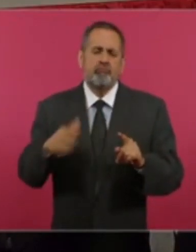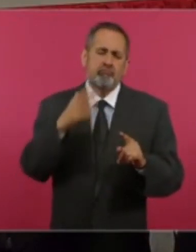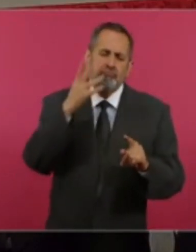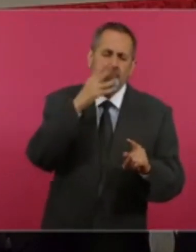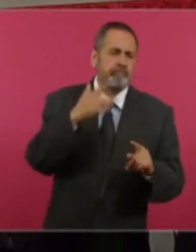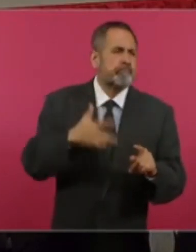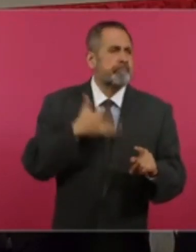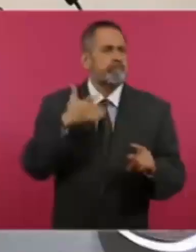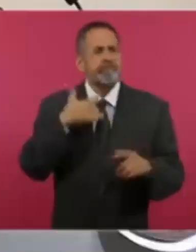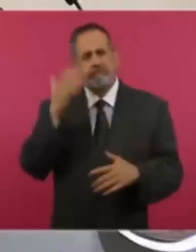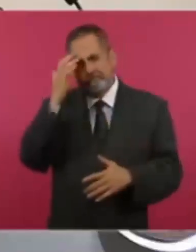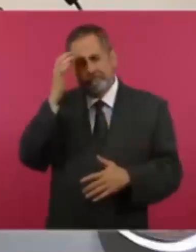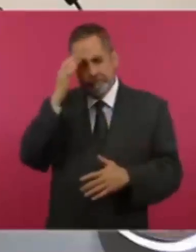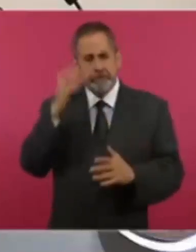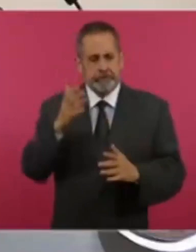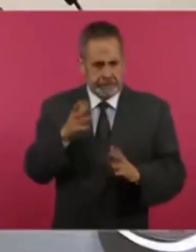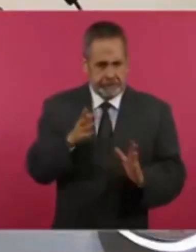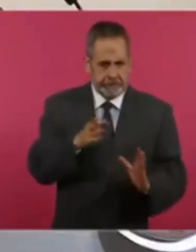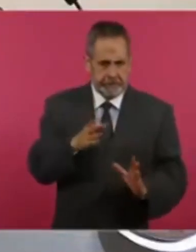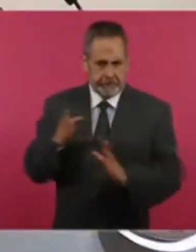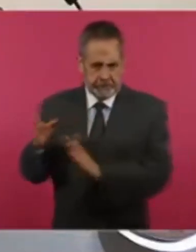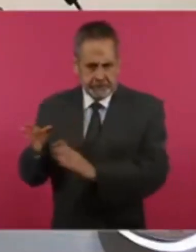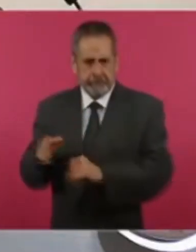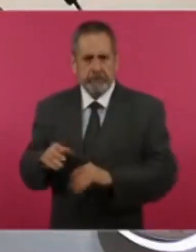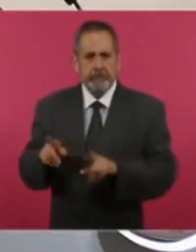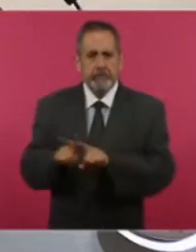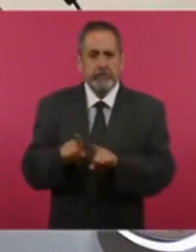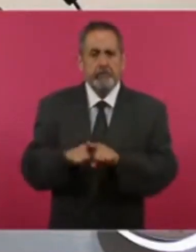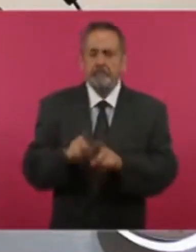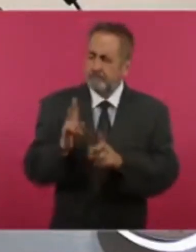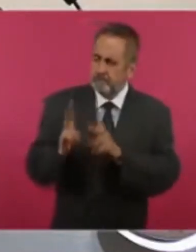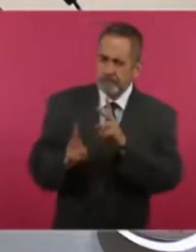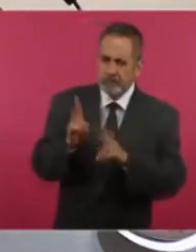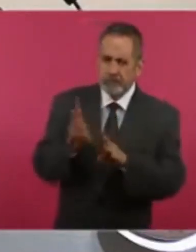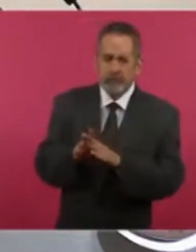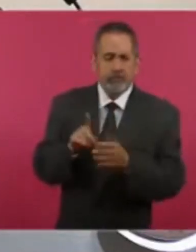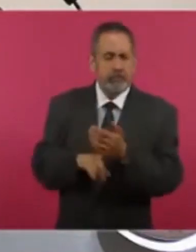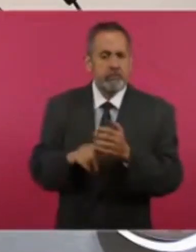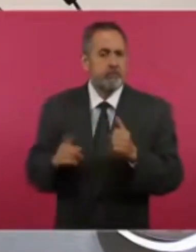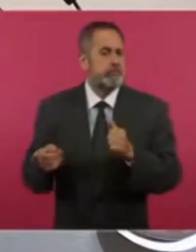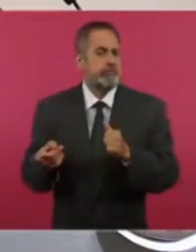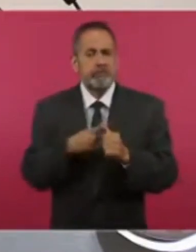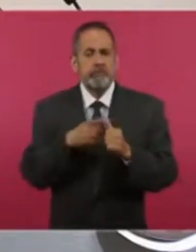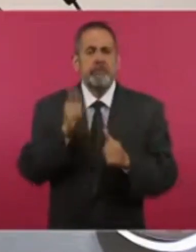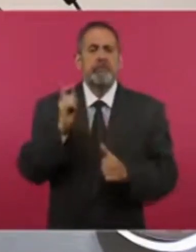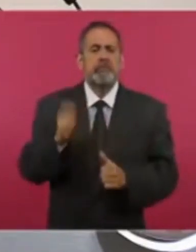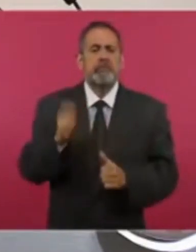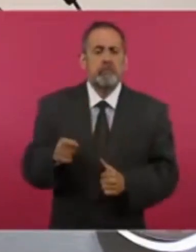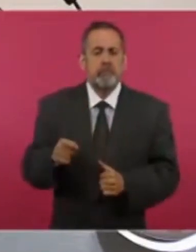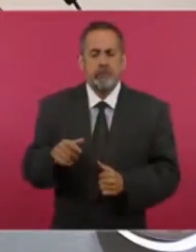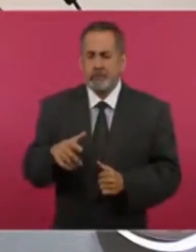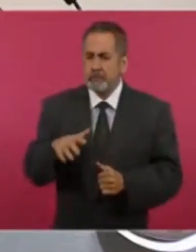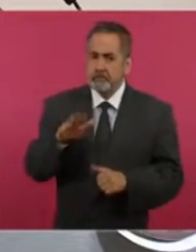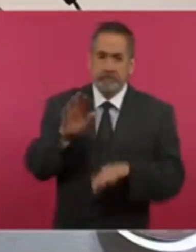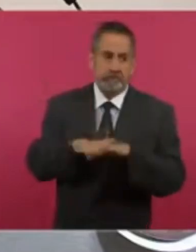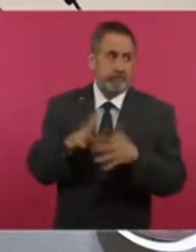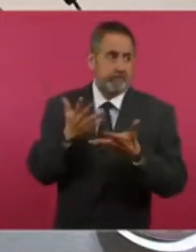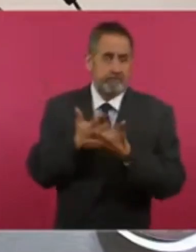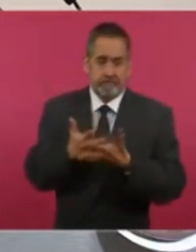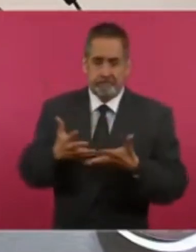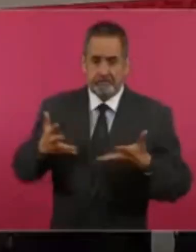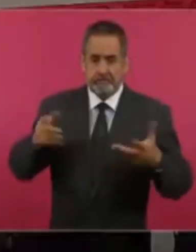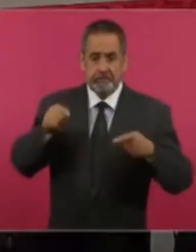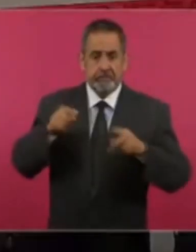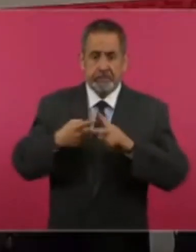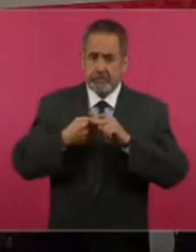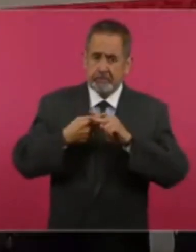maravillosas. Pero por otro lado, lo vamos a platicar, primordialmente es un magno proyecto que será un